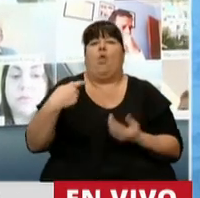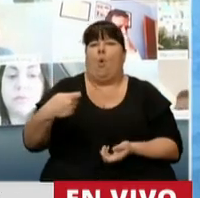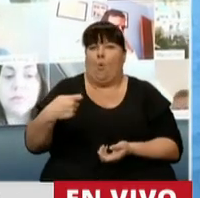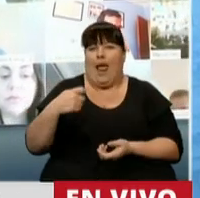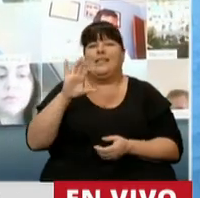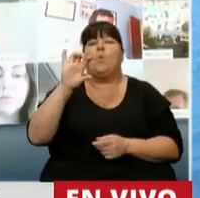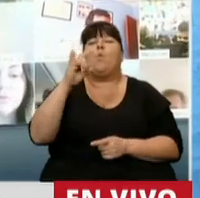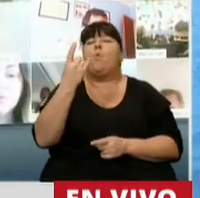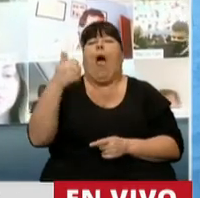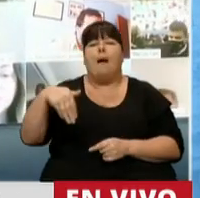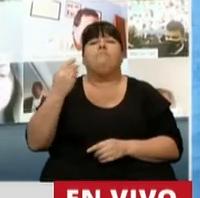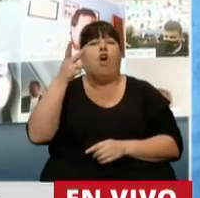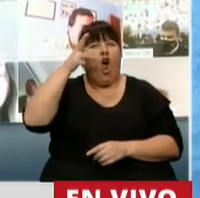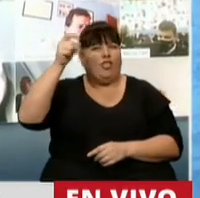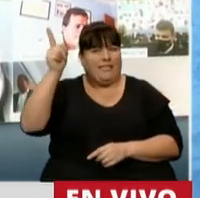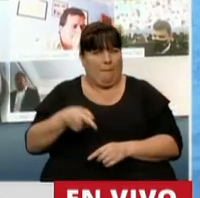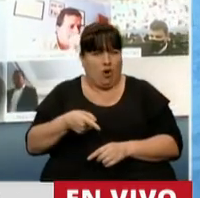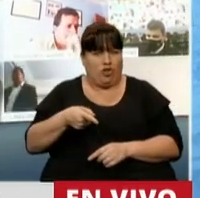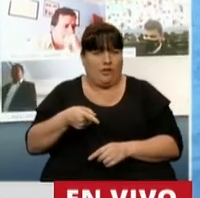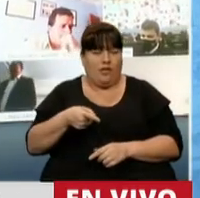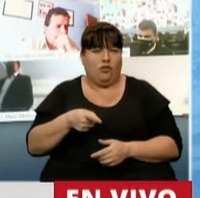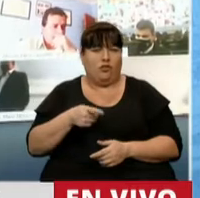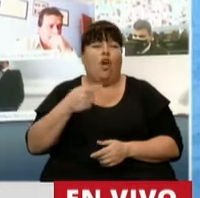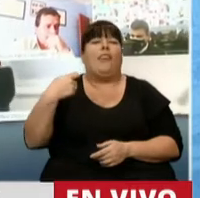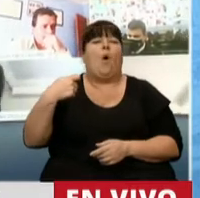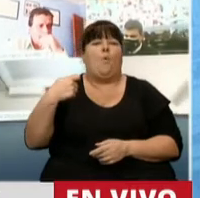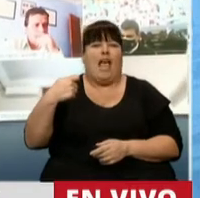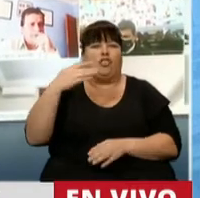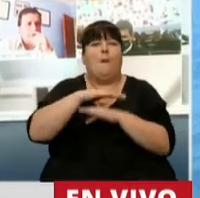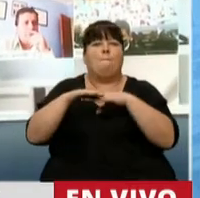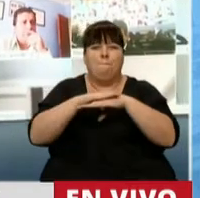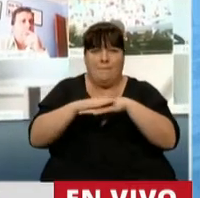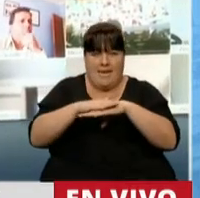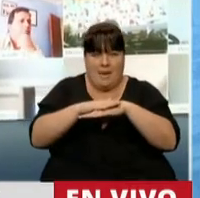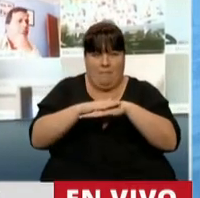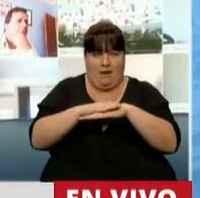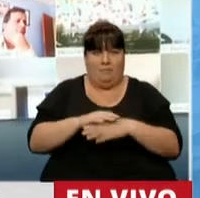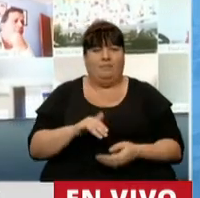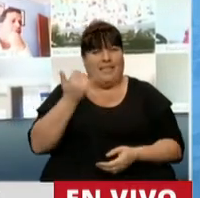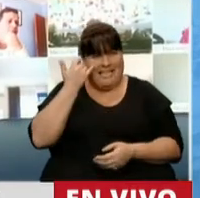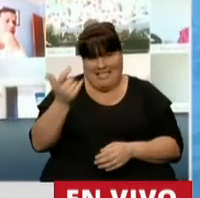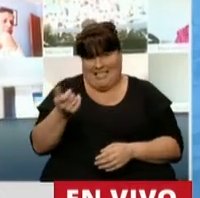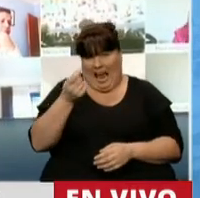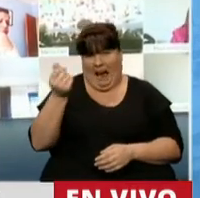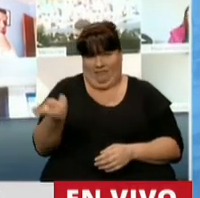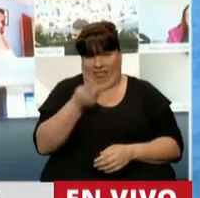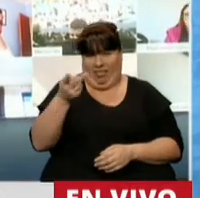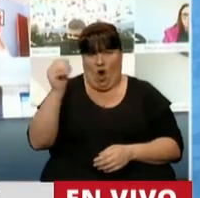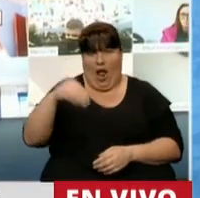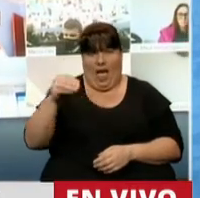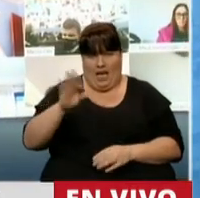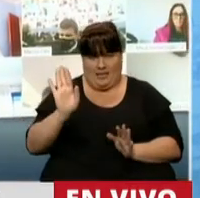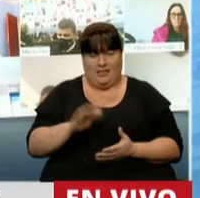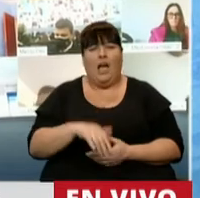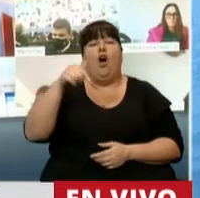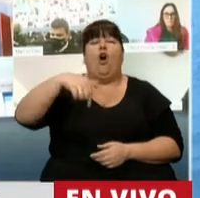a la PUAM, que es el 80% de una jubilación mínima, que ya es realmente muy insuficiente, Presidente.